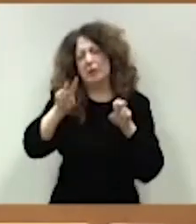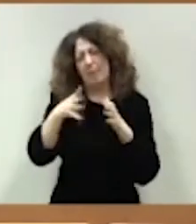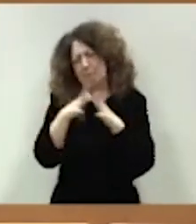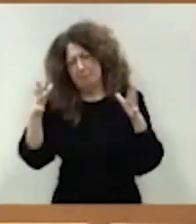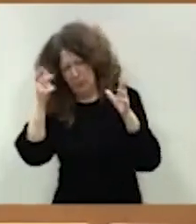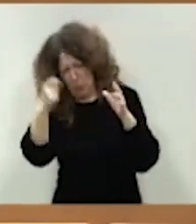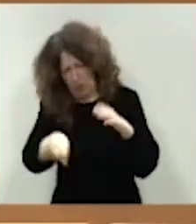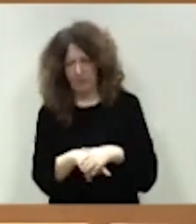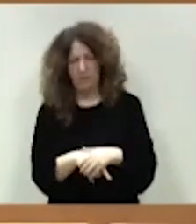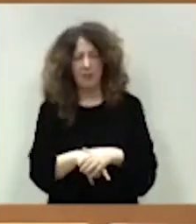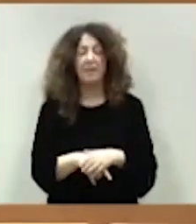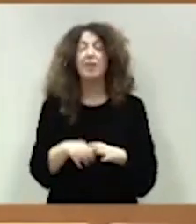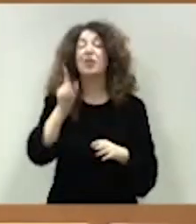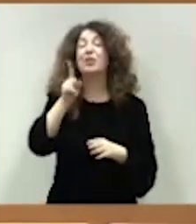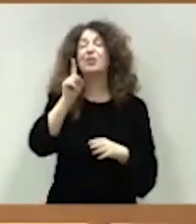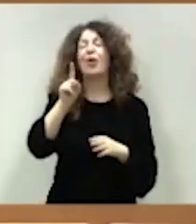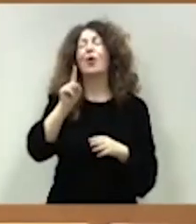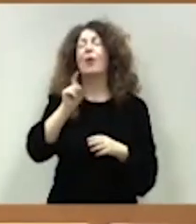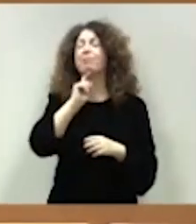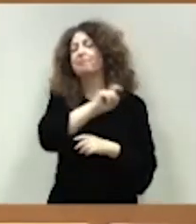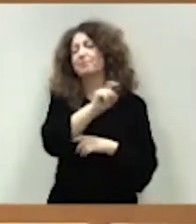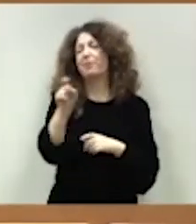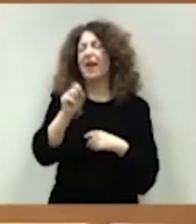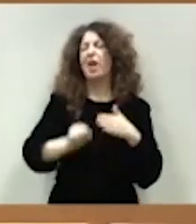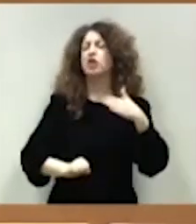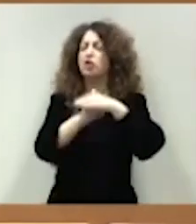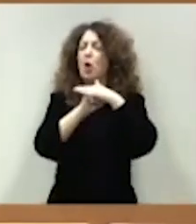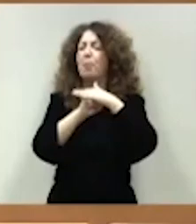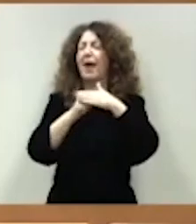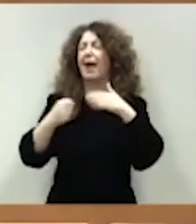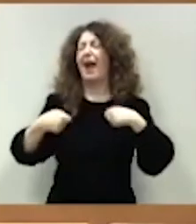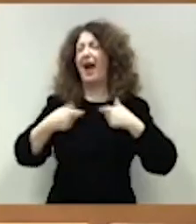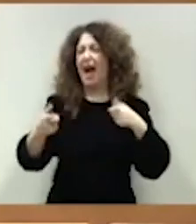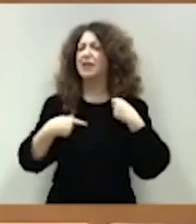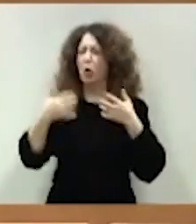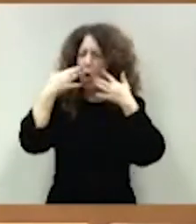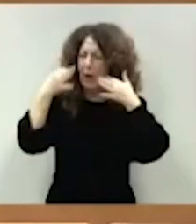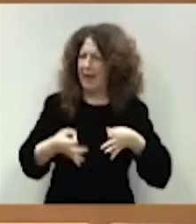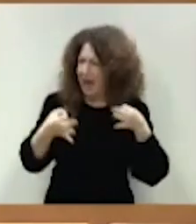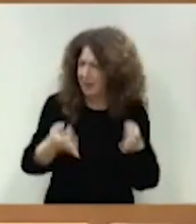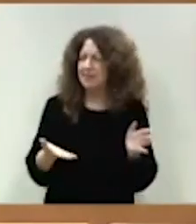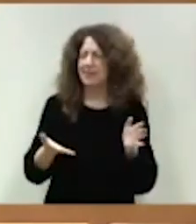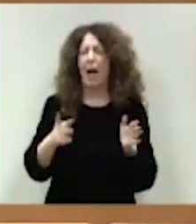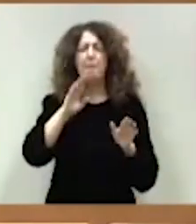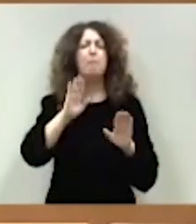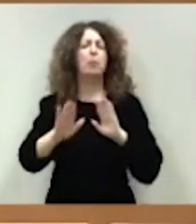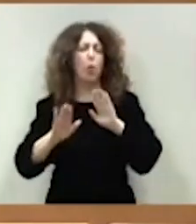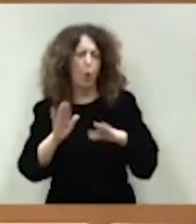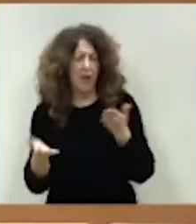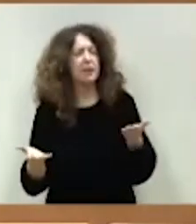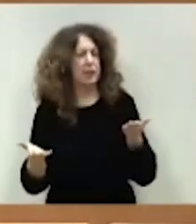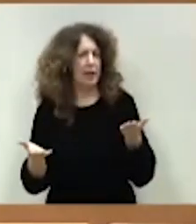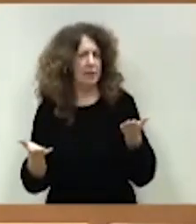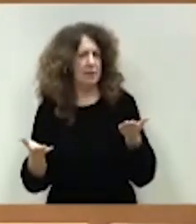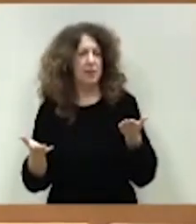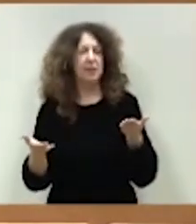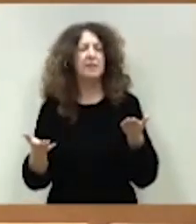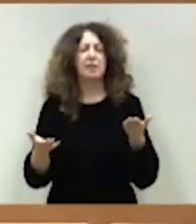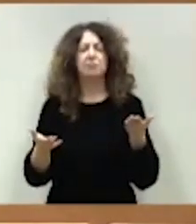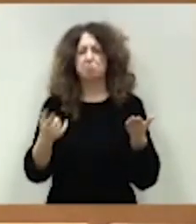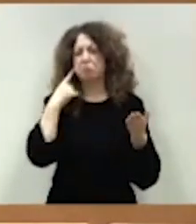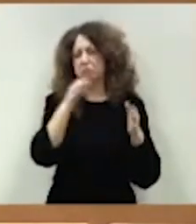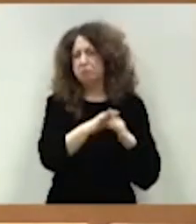en que se trata de un límite de gasto no financiero, realista, prudente, claramente consistente con la